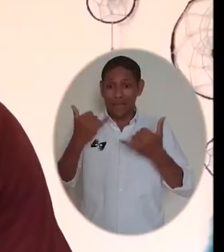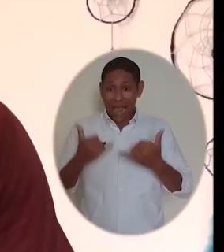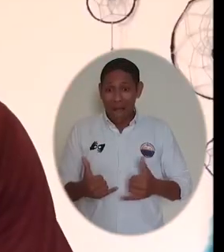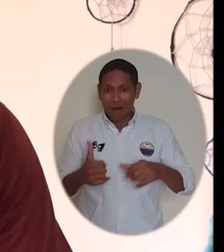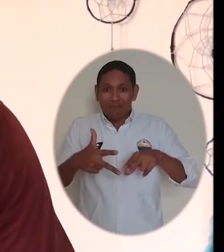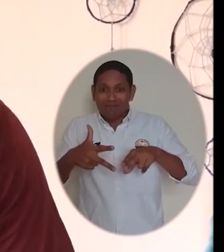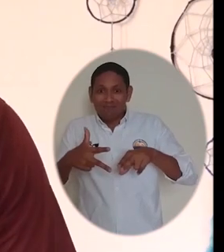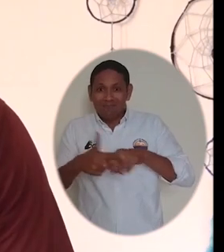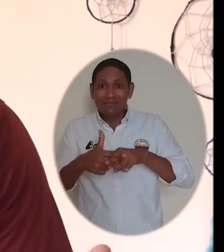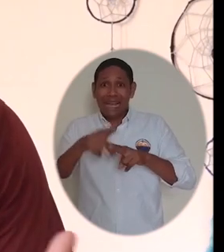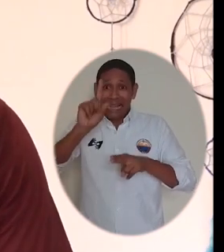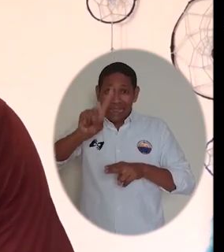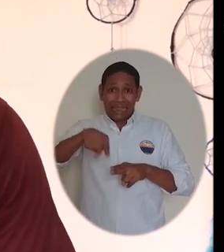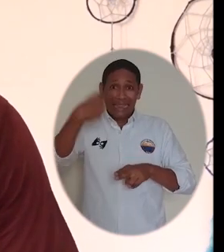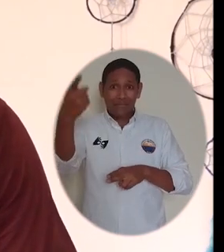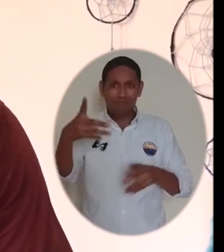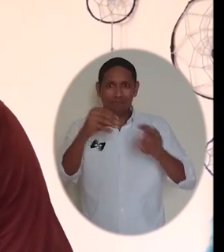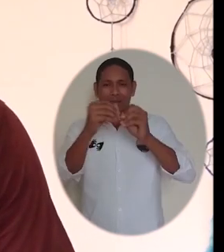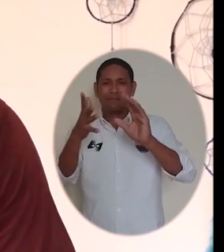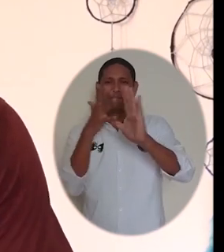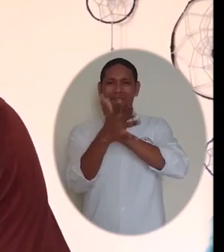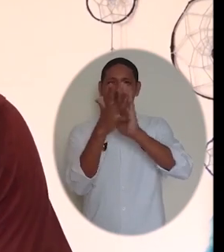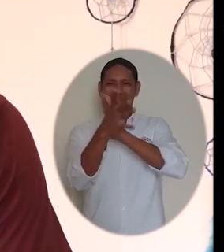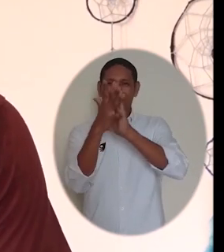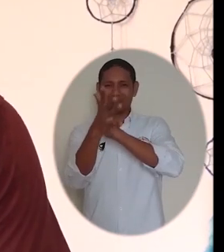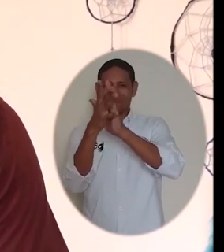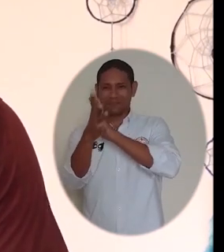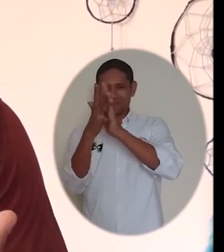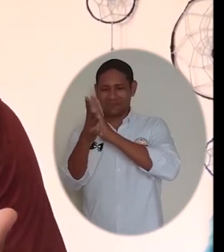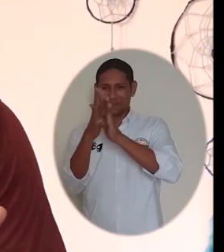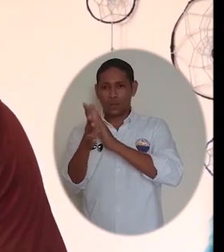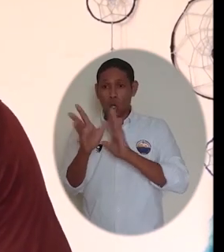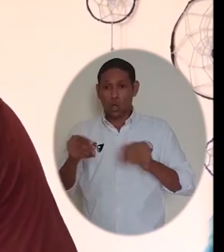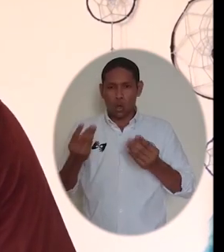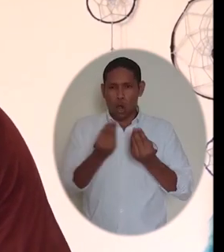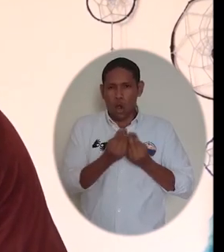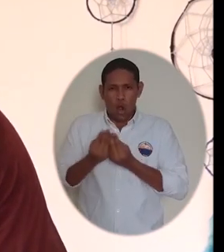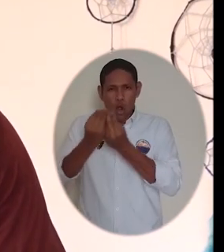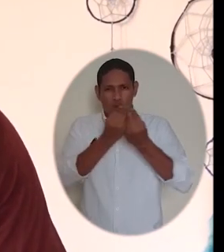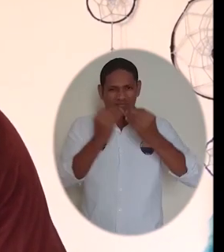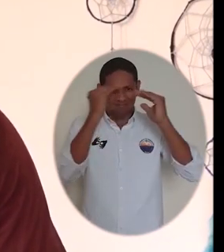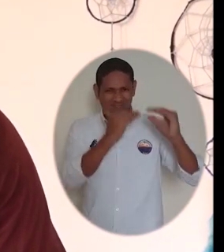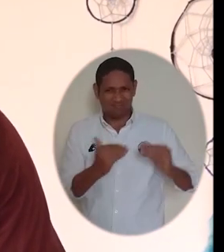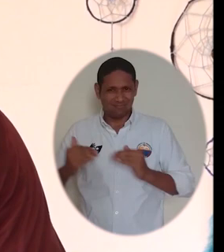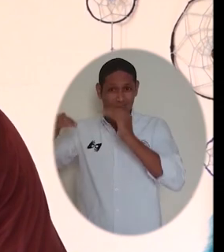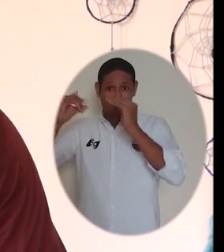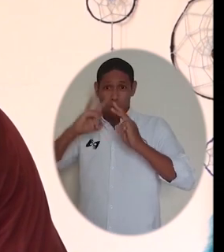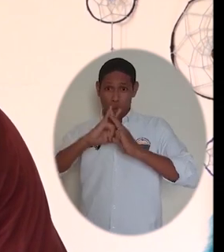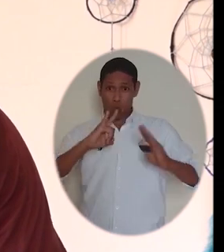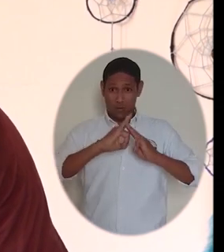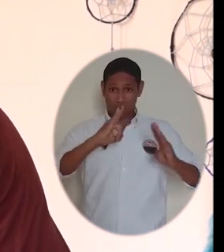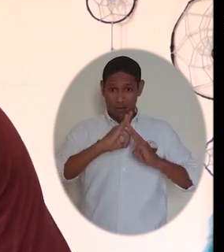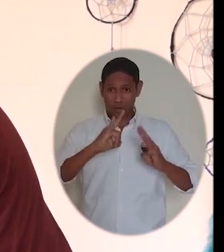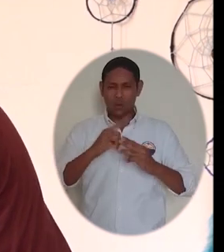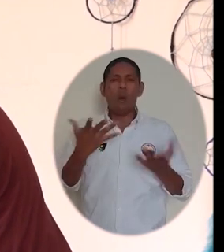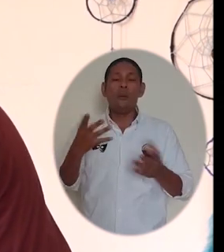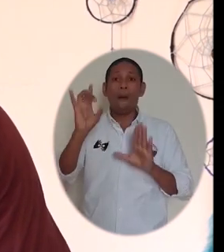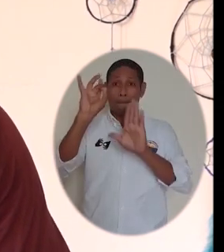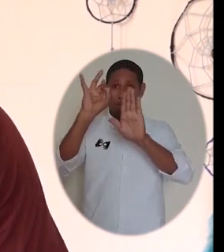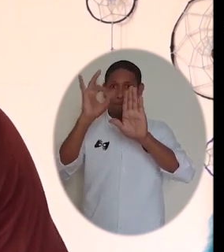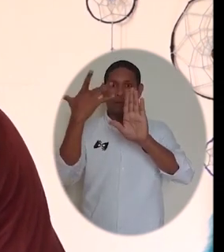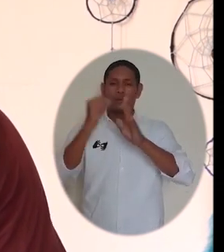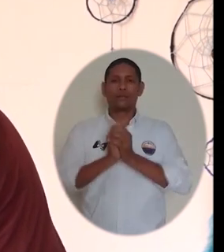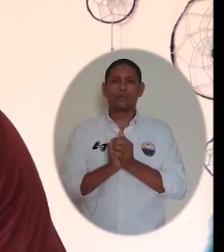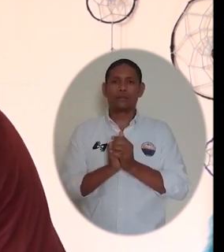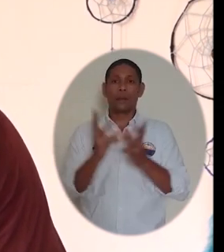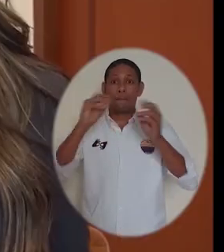Vamos a una corta pausa institucional y al retornar les contaremos cómo avanzó la última sesión del Consejo Superior de la Universidad que se llevó a